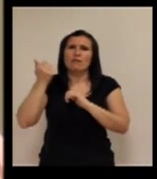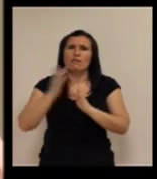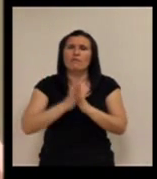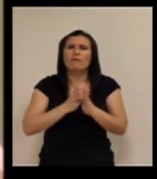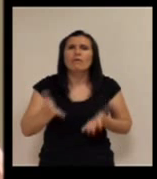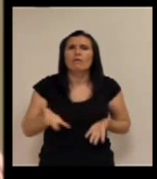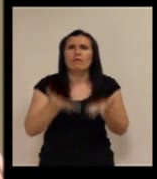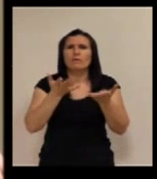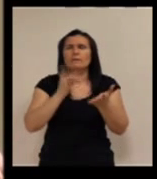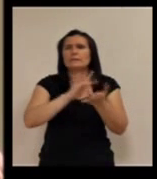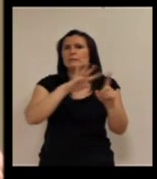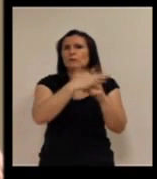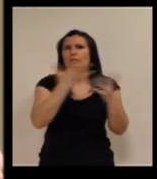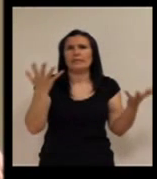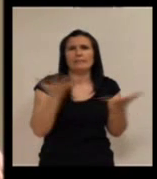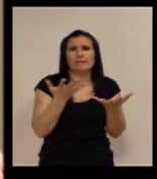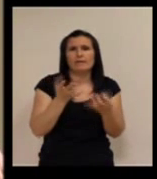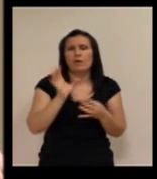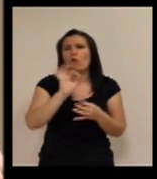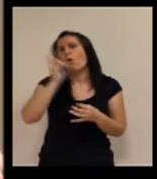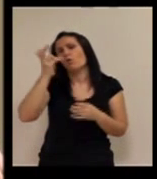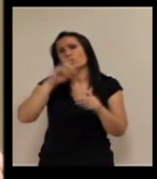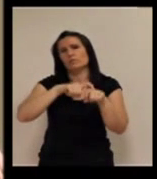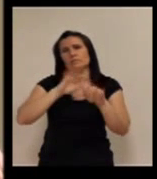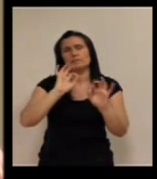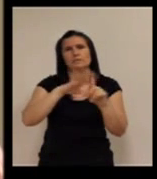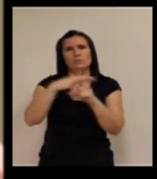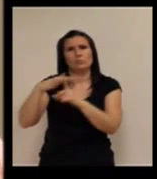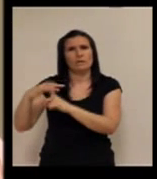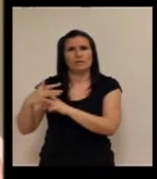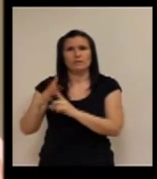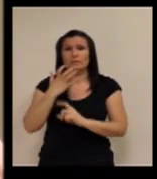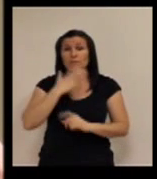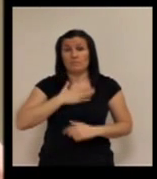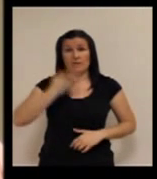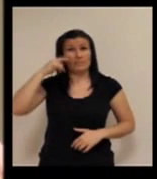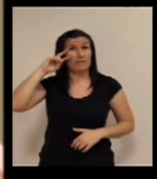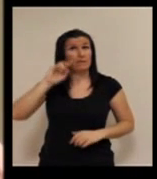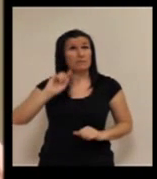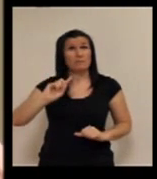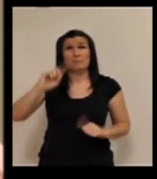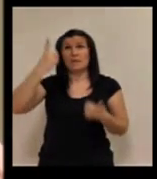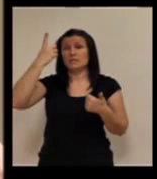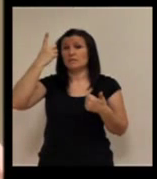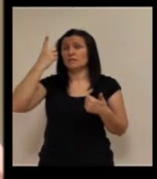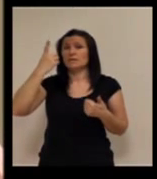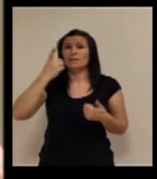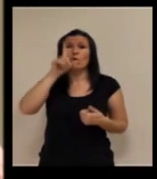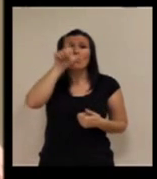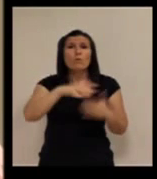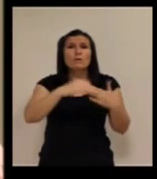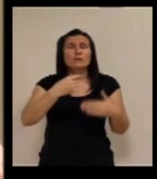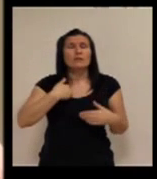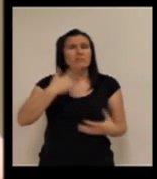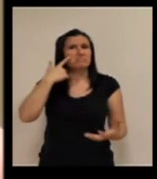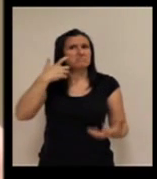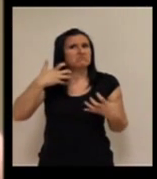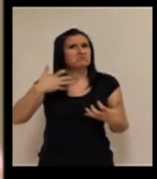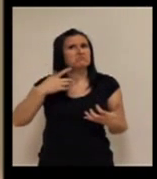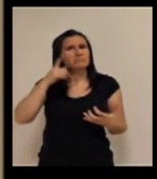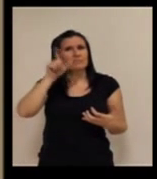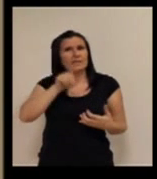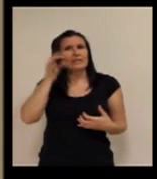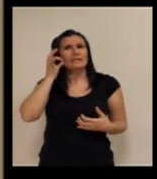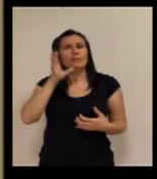emergencia como en otro tipo de situaciones. Yo la experiencia que más de un usuario que a mí más me ha llamado la atención